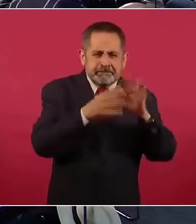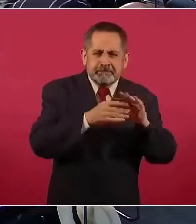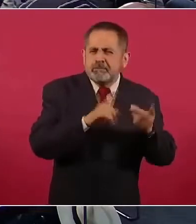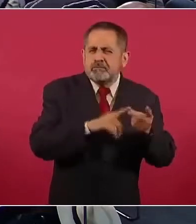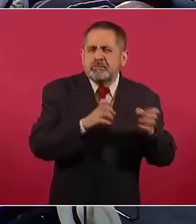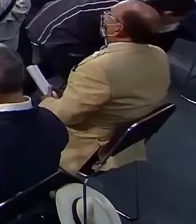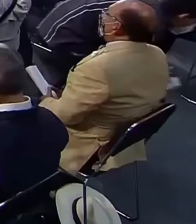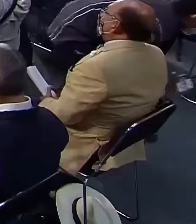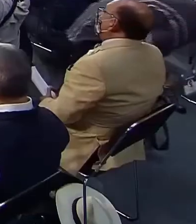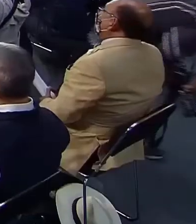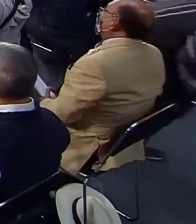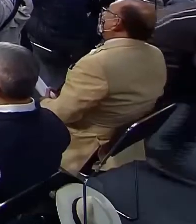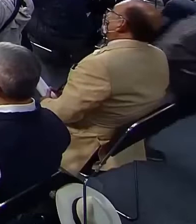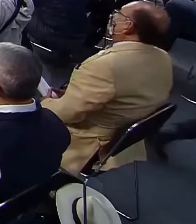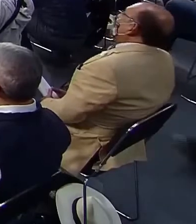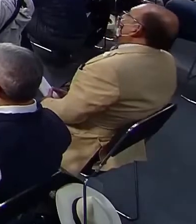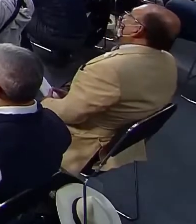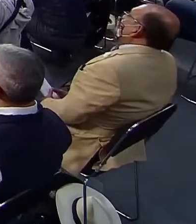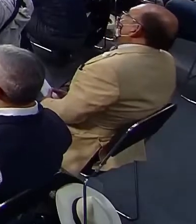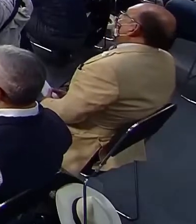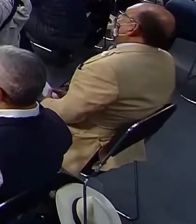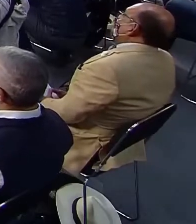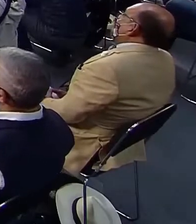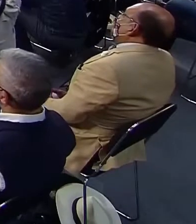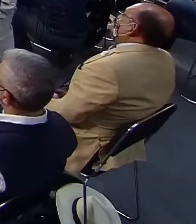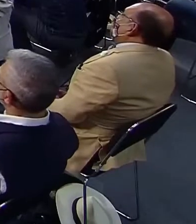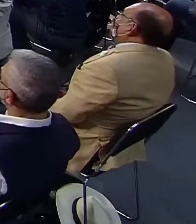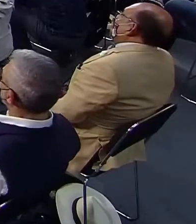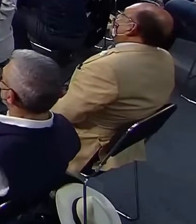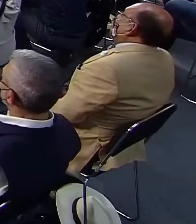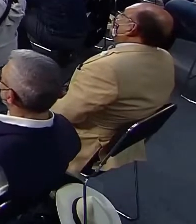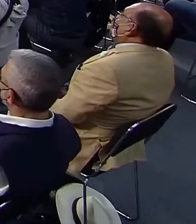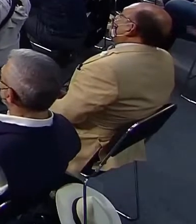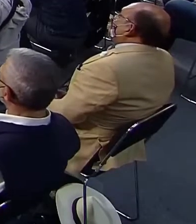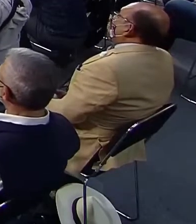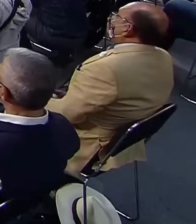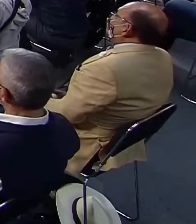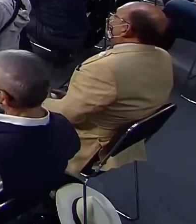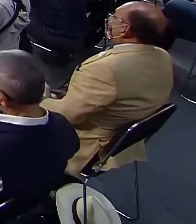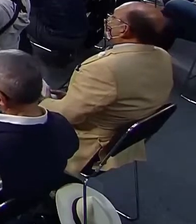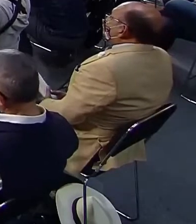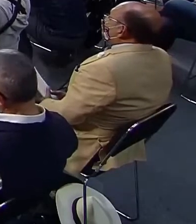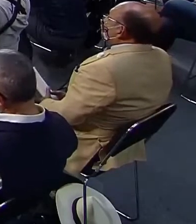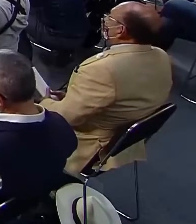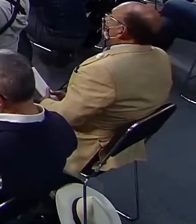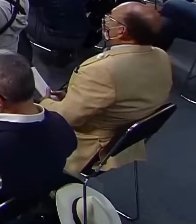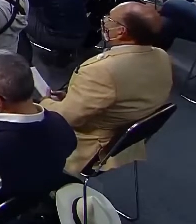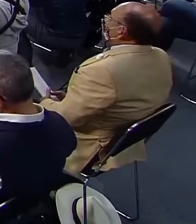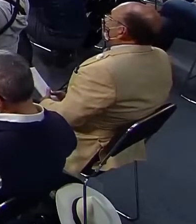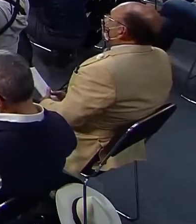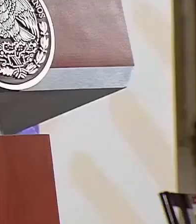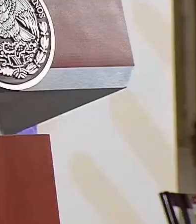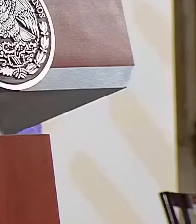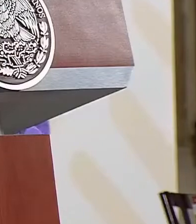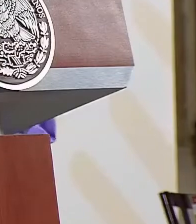Canal 11. Canal 11. También hablan de que